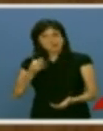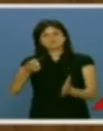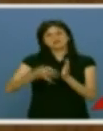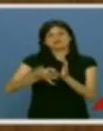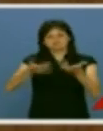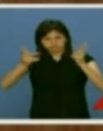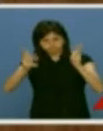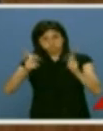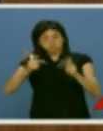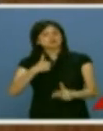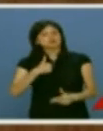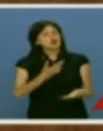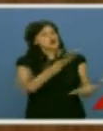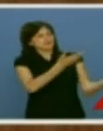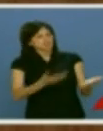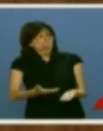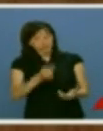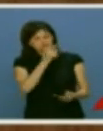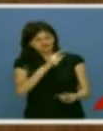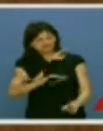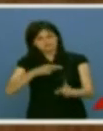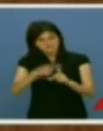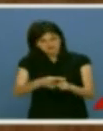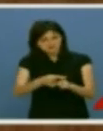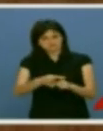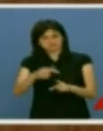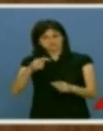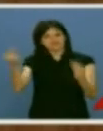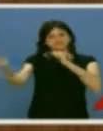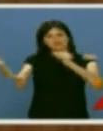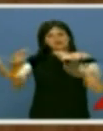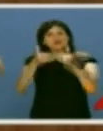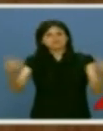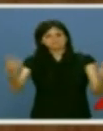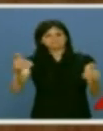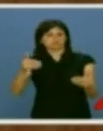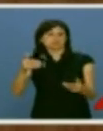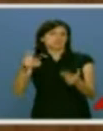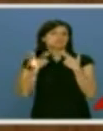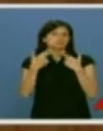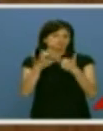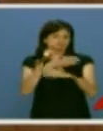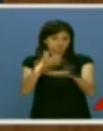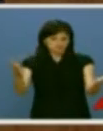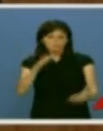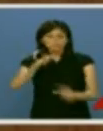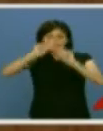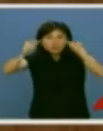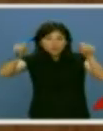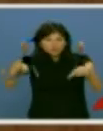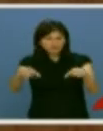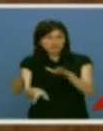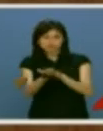democracia, yo le invito a que se sume con convicción al debate abierto en torno al futuro de las diputaciones. Porque la provincia puede